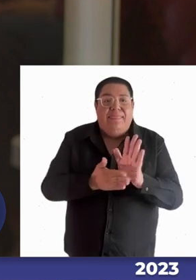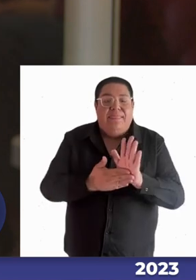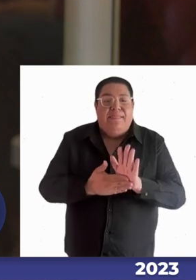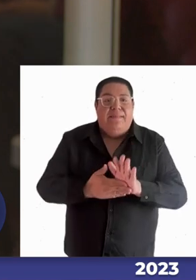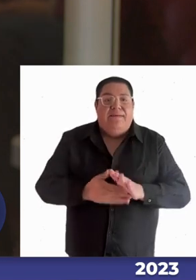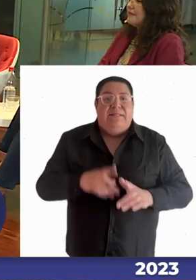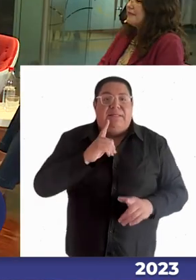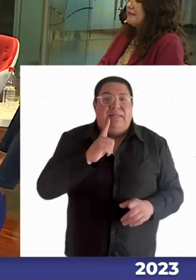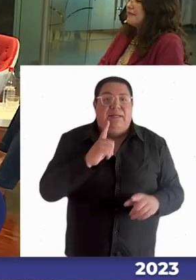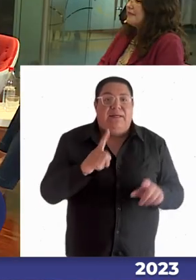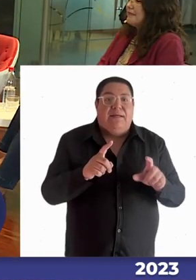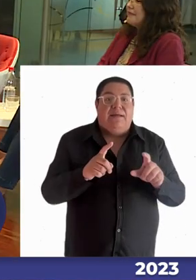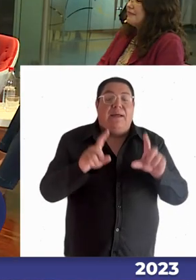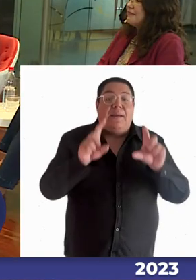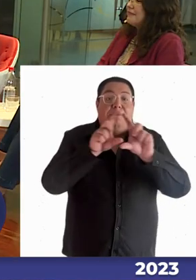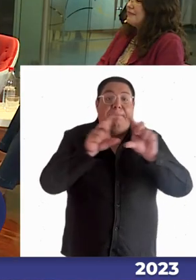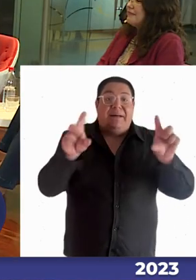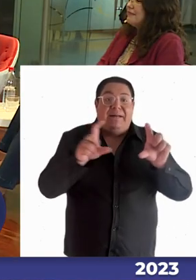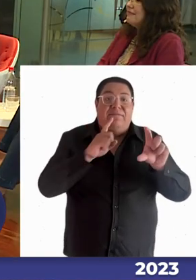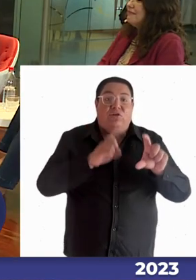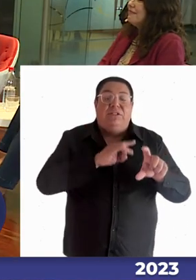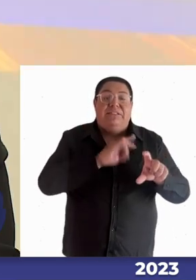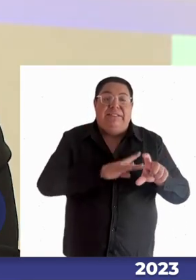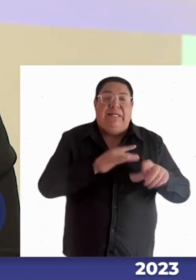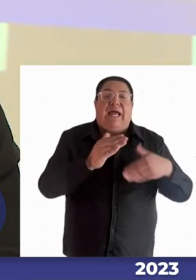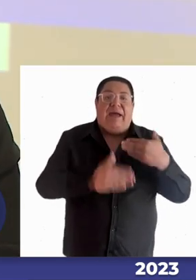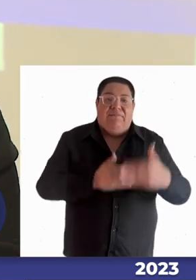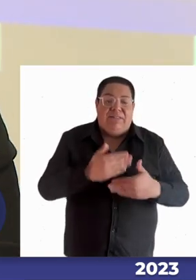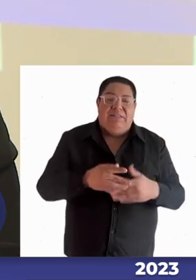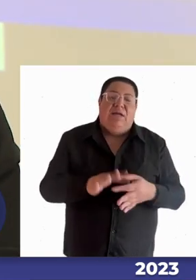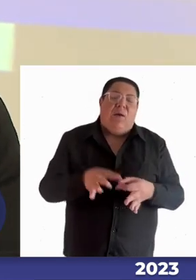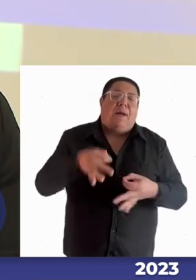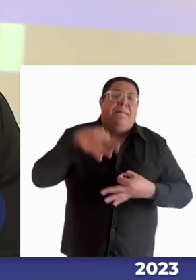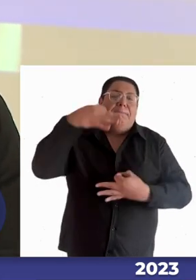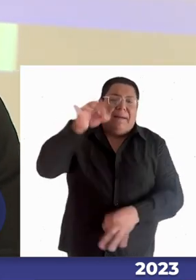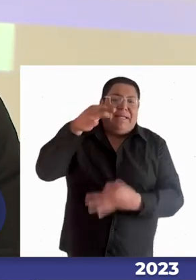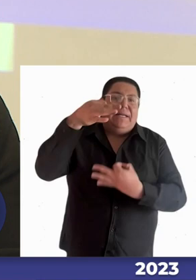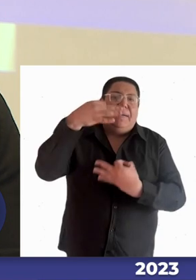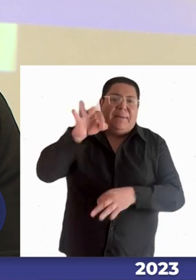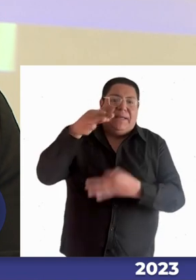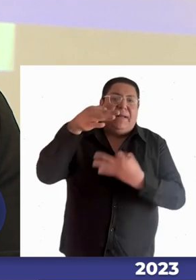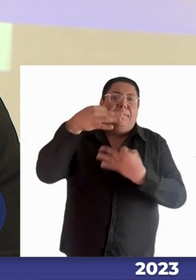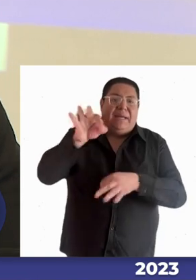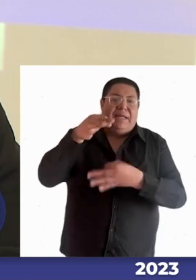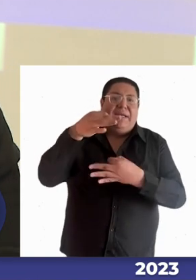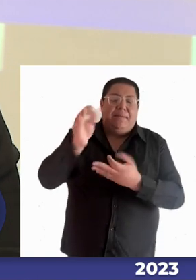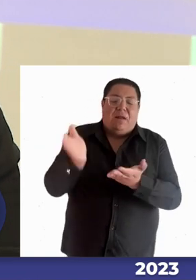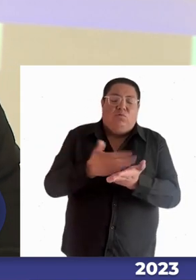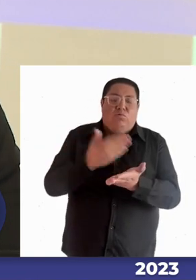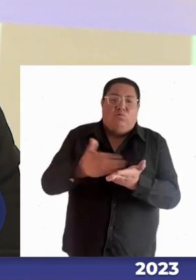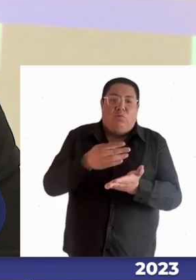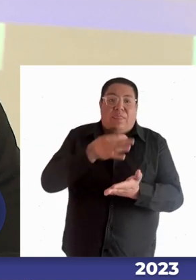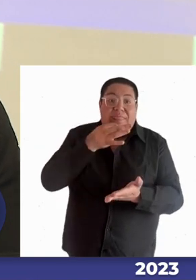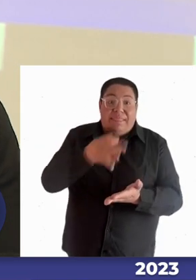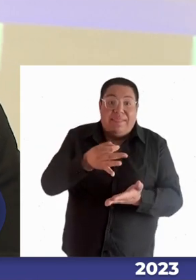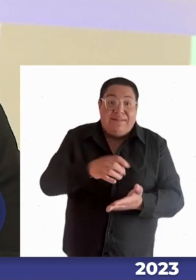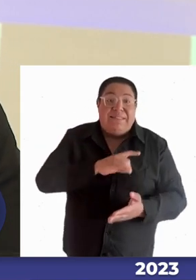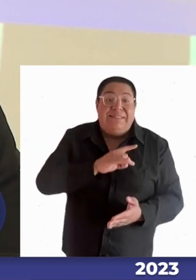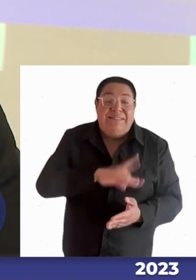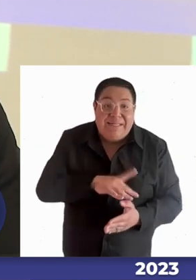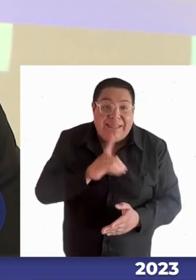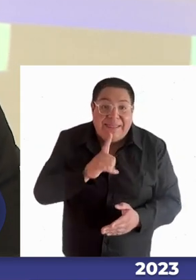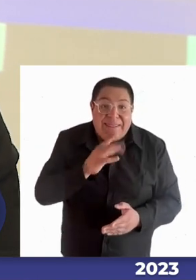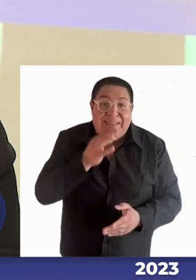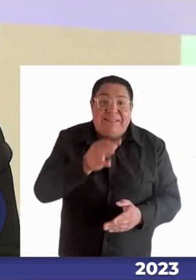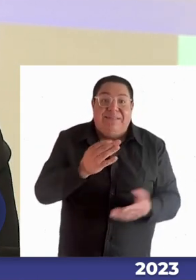párrafo en el que reconoce a Chile los avances y tiene páginas y páginas y páginas en donde le dice a Chile lo que está